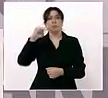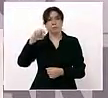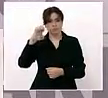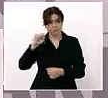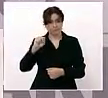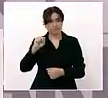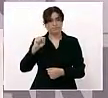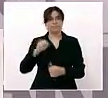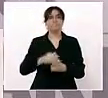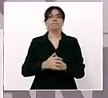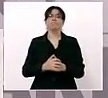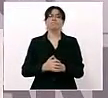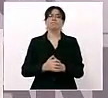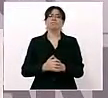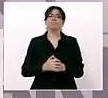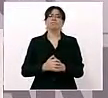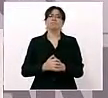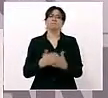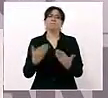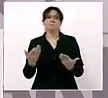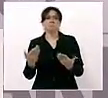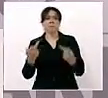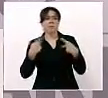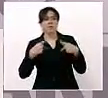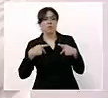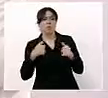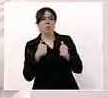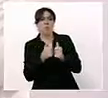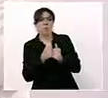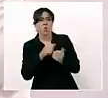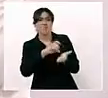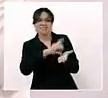discapacidad